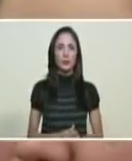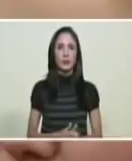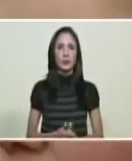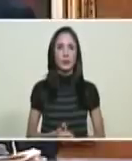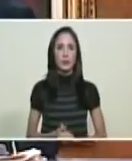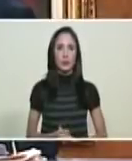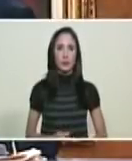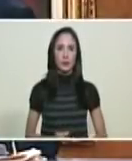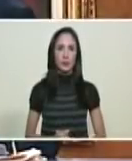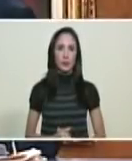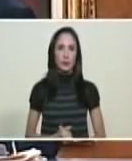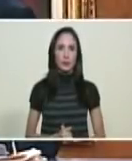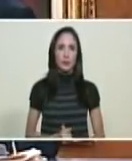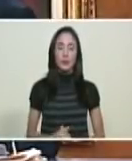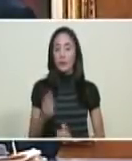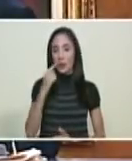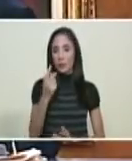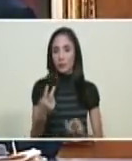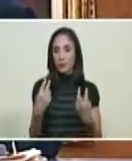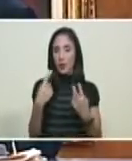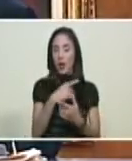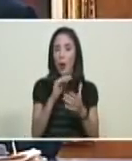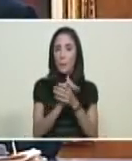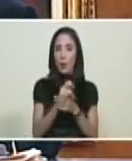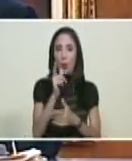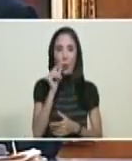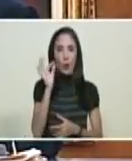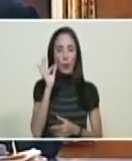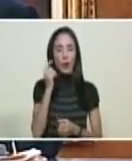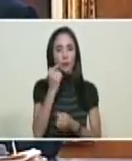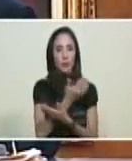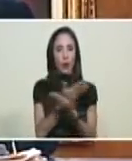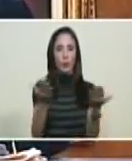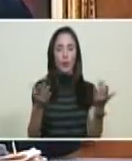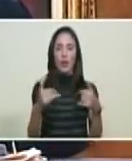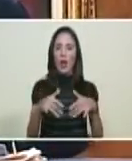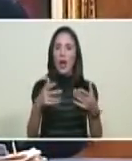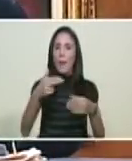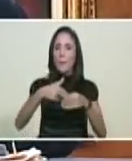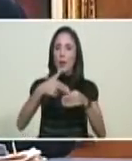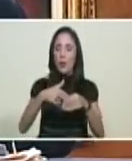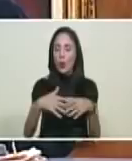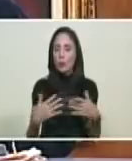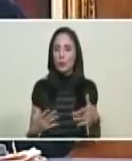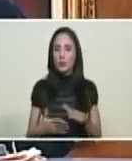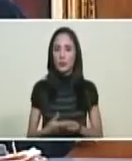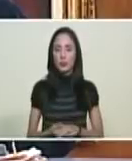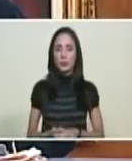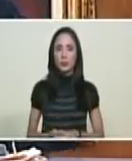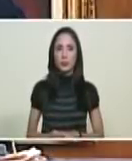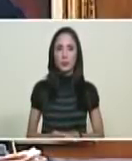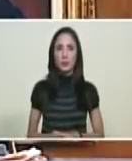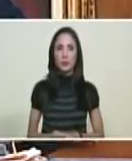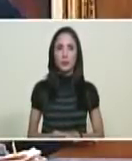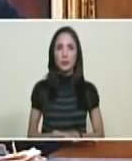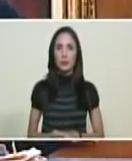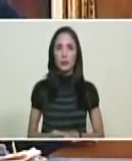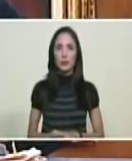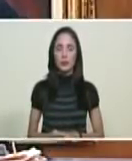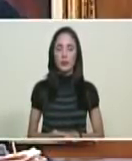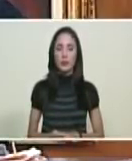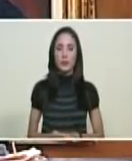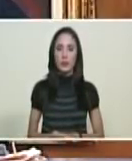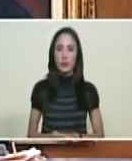compañero, compañera el petróleo querido mayor general